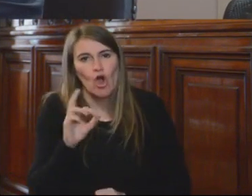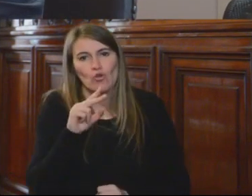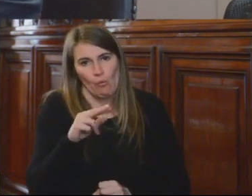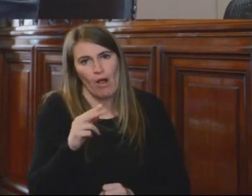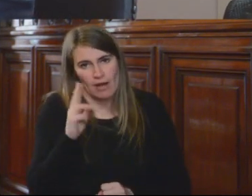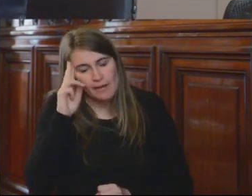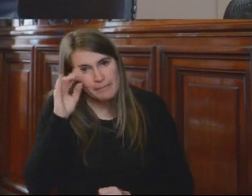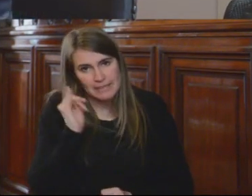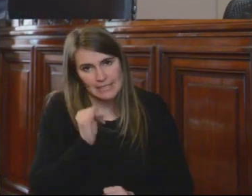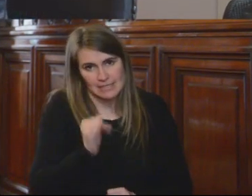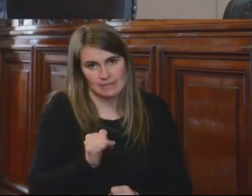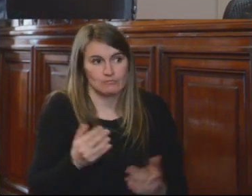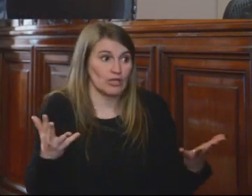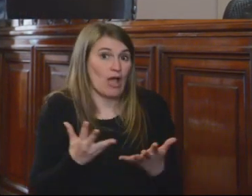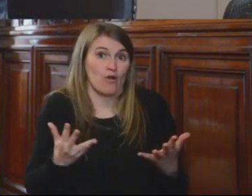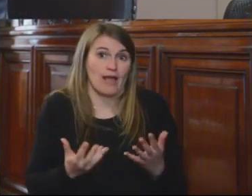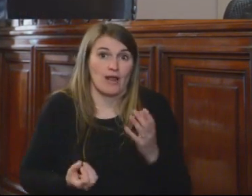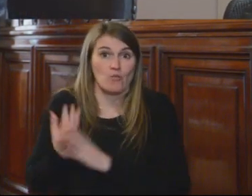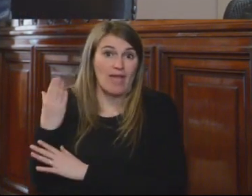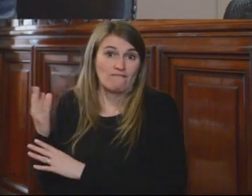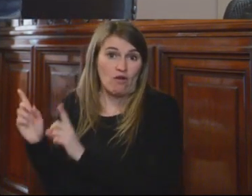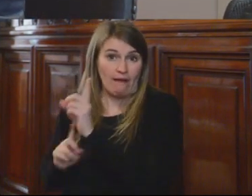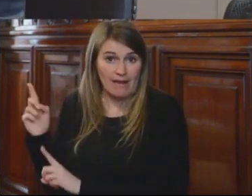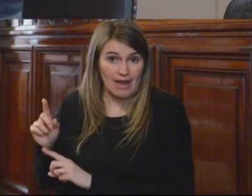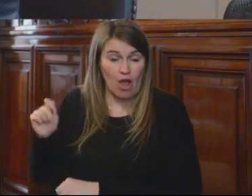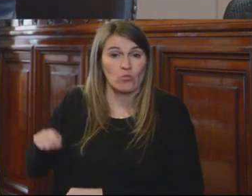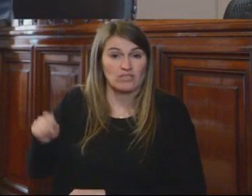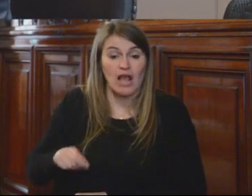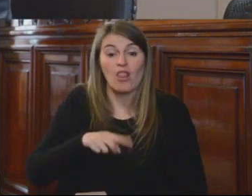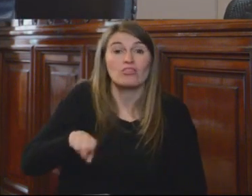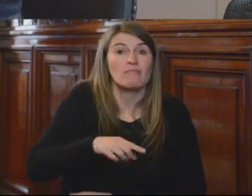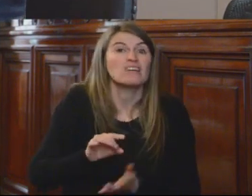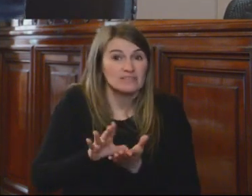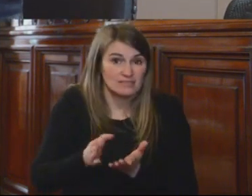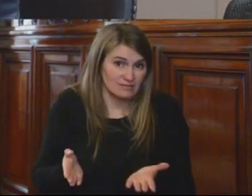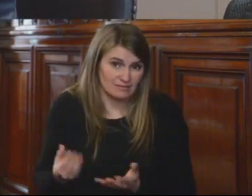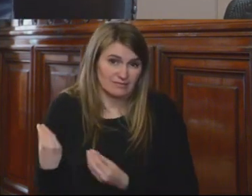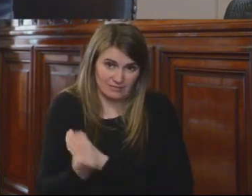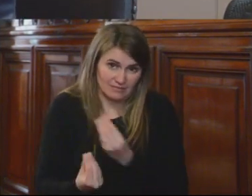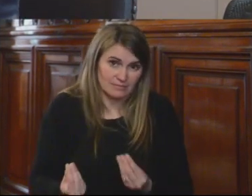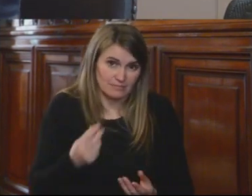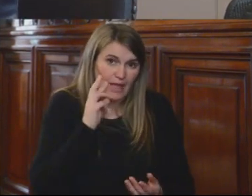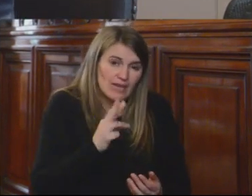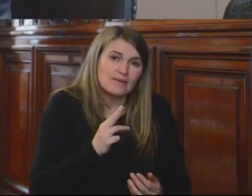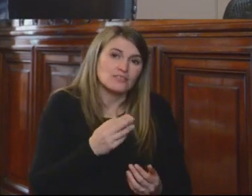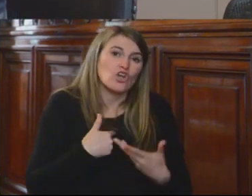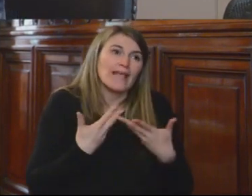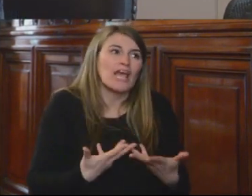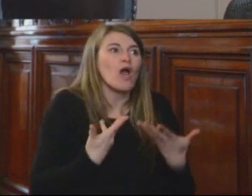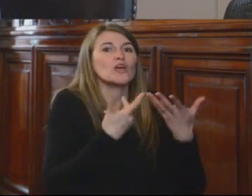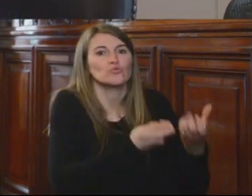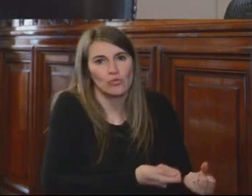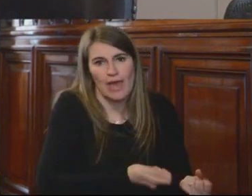establecer una carrera judicial y todo esto con el ánimo de fortalecer el